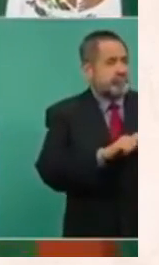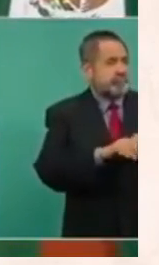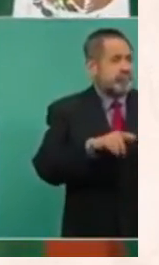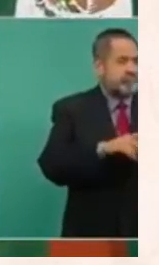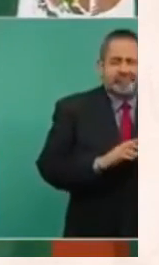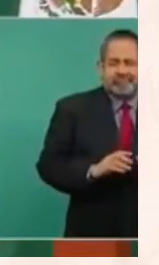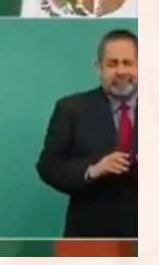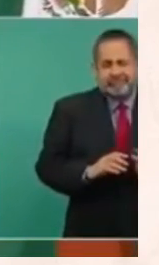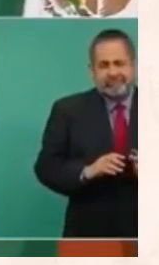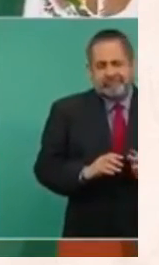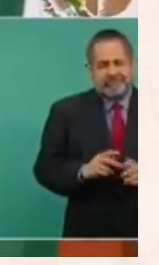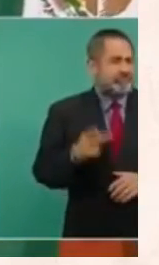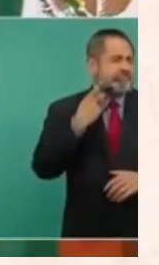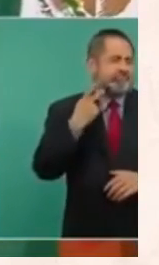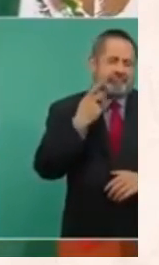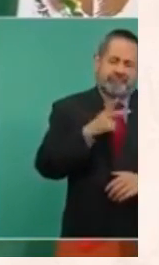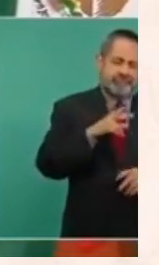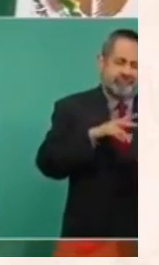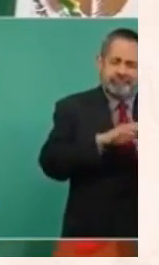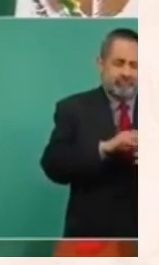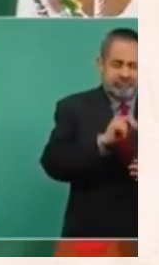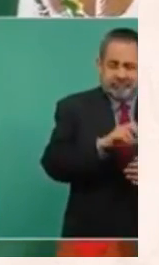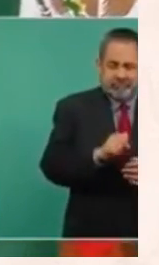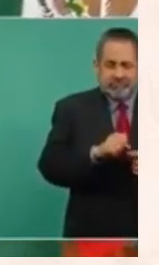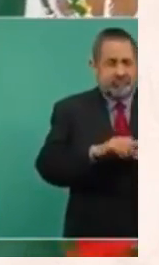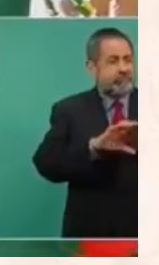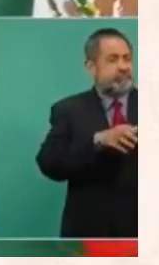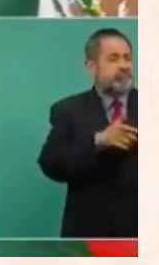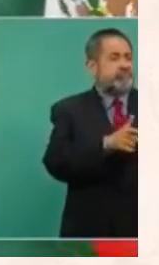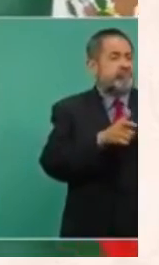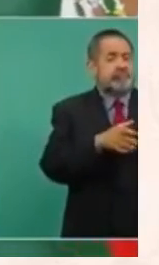desde luego no es en la política, no es en las cúpulas